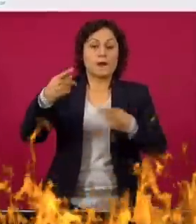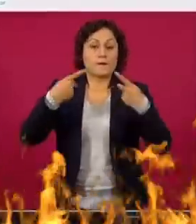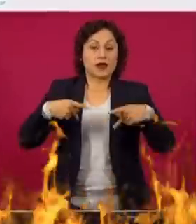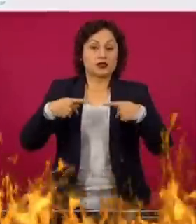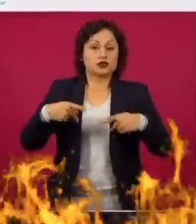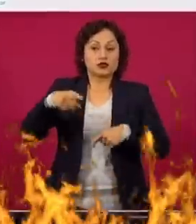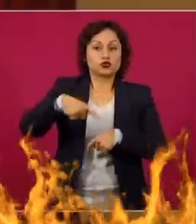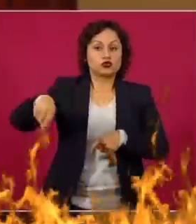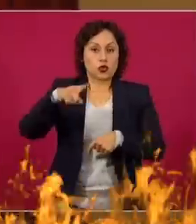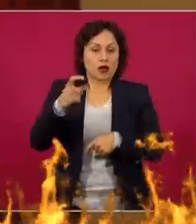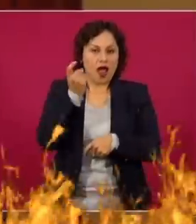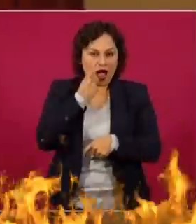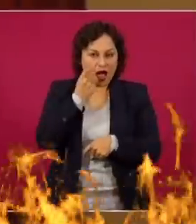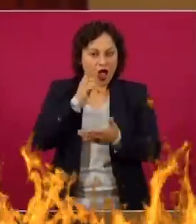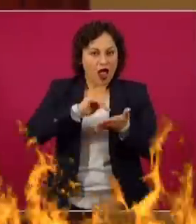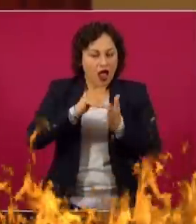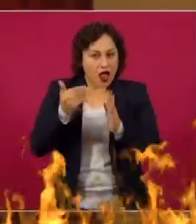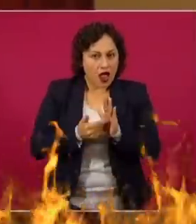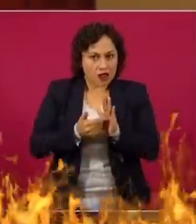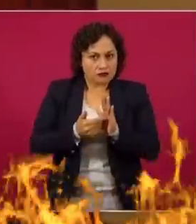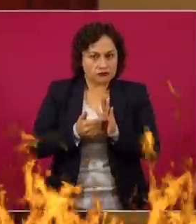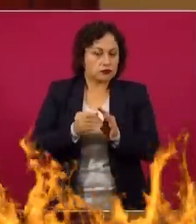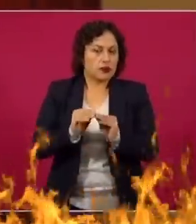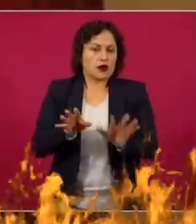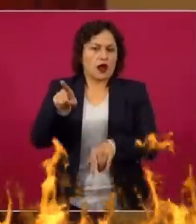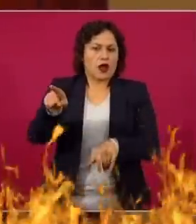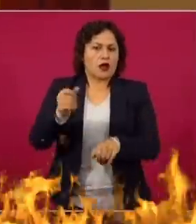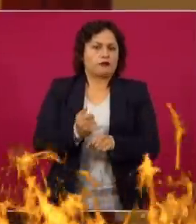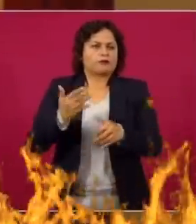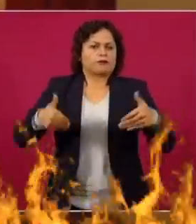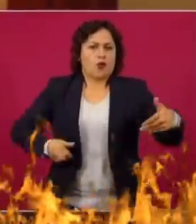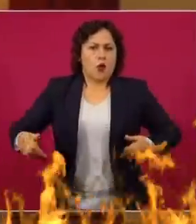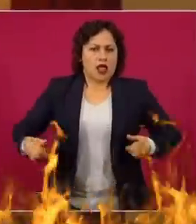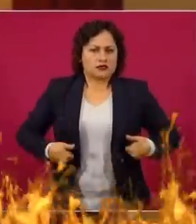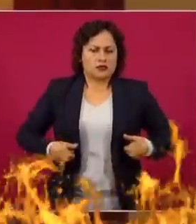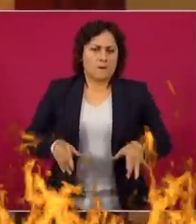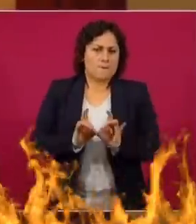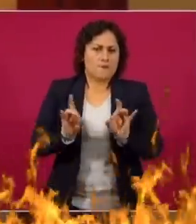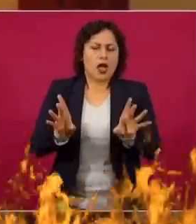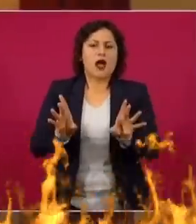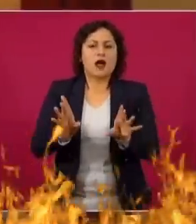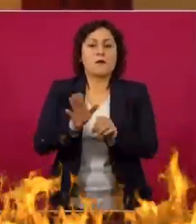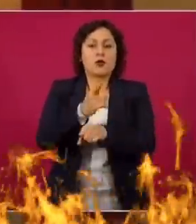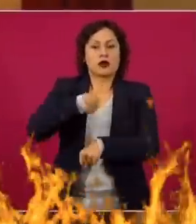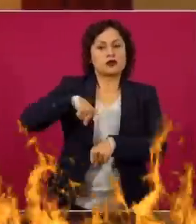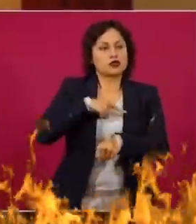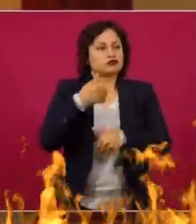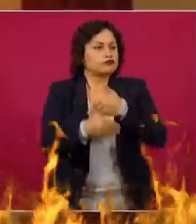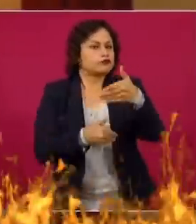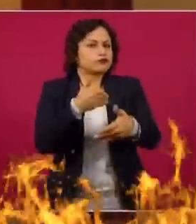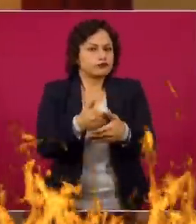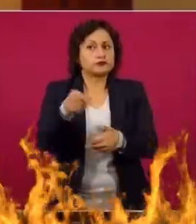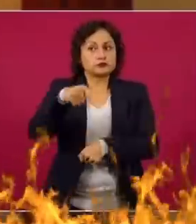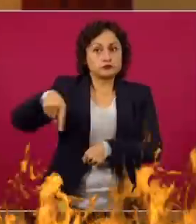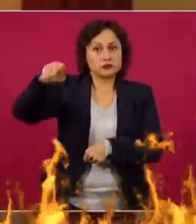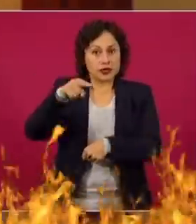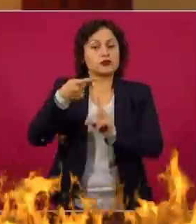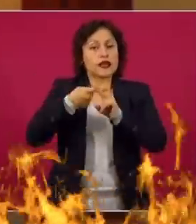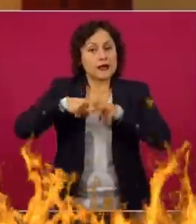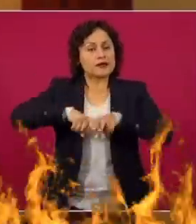están molestos con nuestro proceder y han emprendido una campaña o guerra sucia